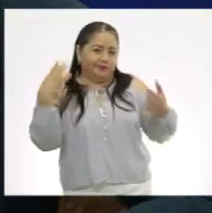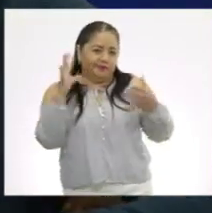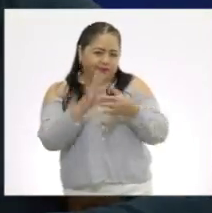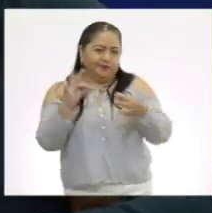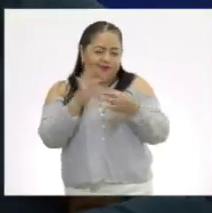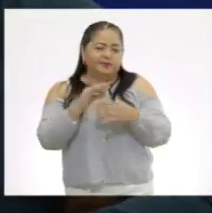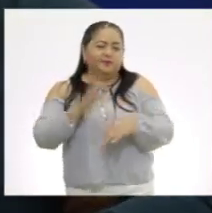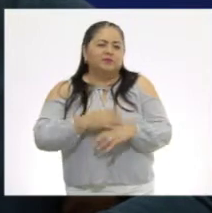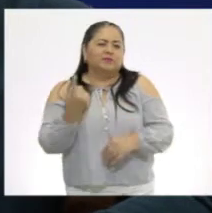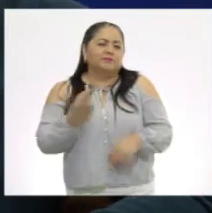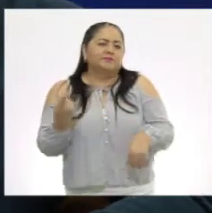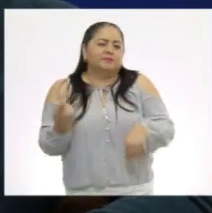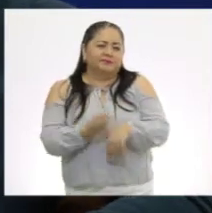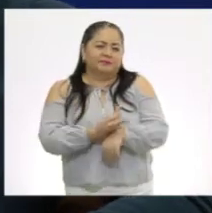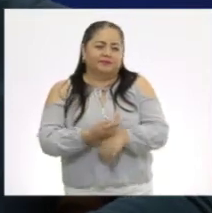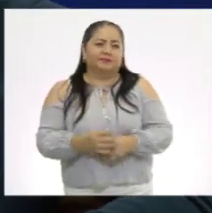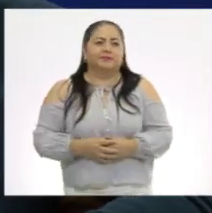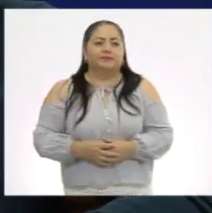lo que me está pasando.